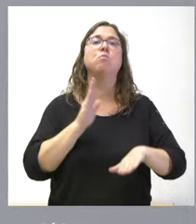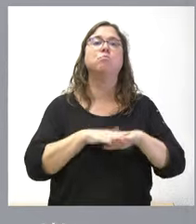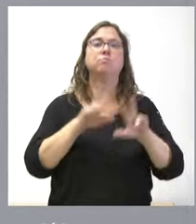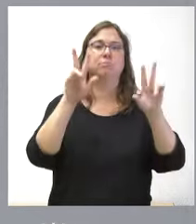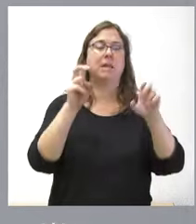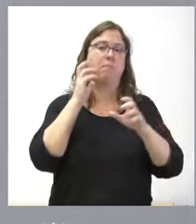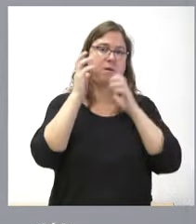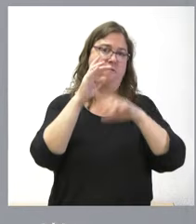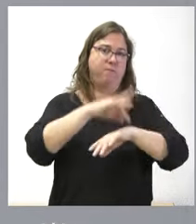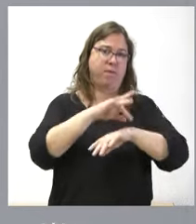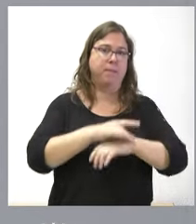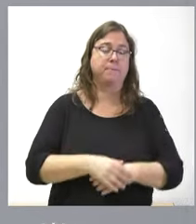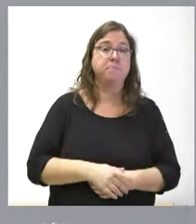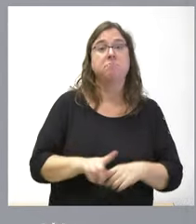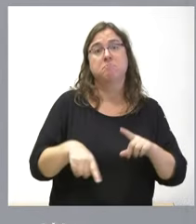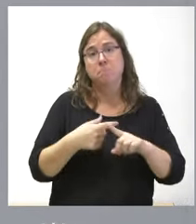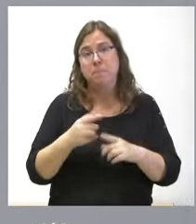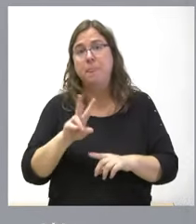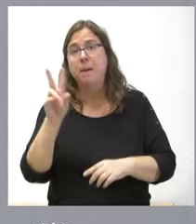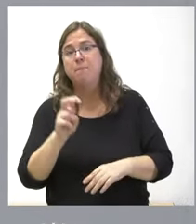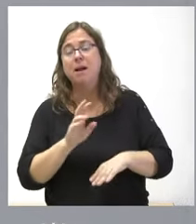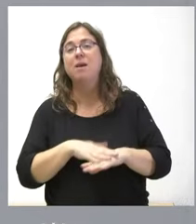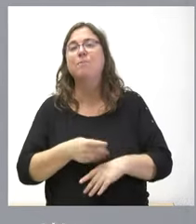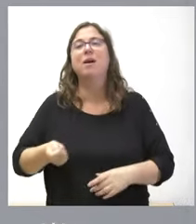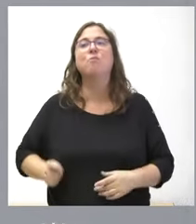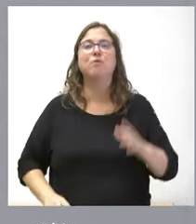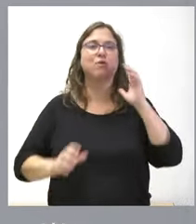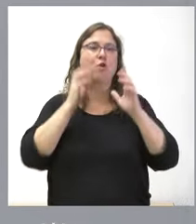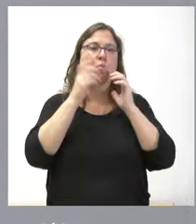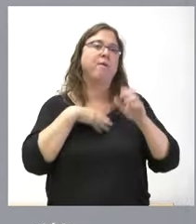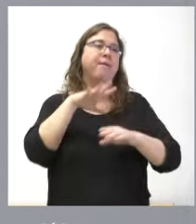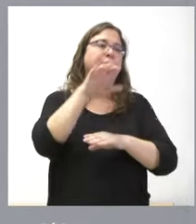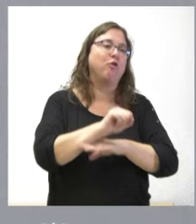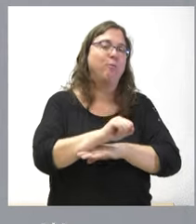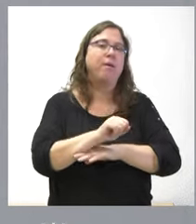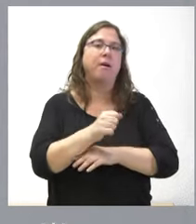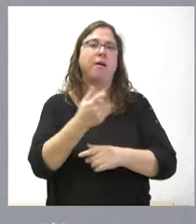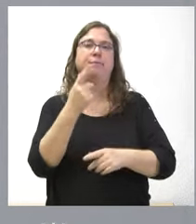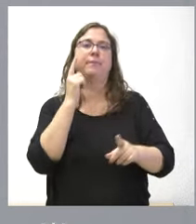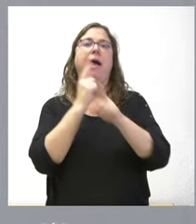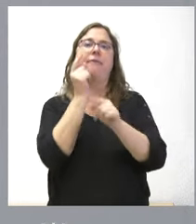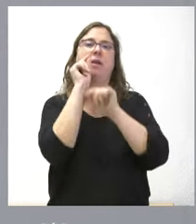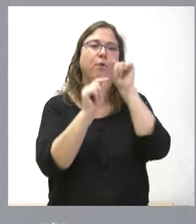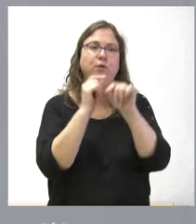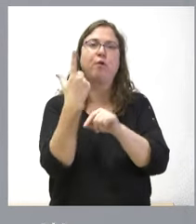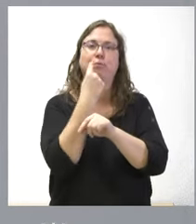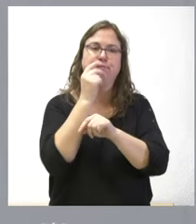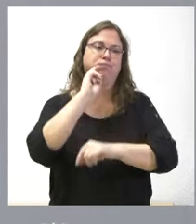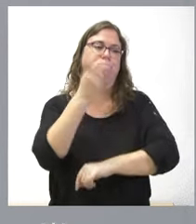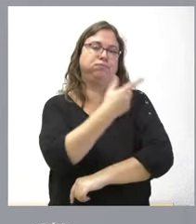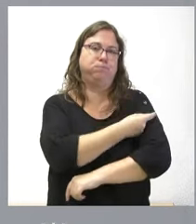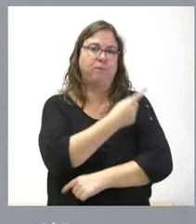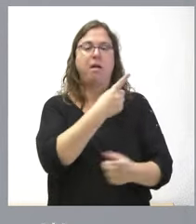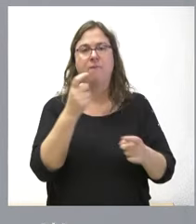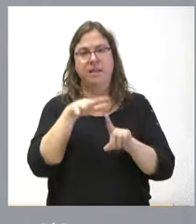este hecho y que también sirva pues para que los ganaderos puedan comprar los antibióticos y los medicamentos que fueran oportunos en estas